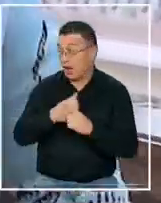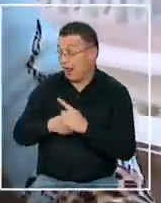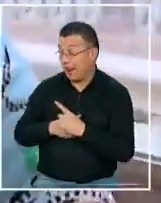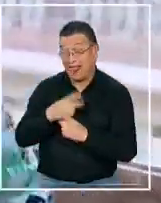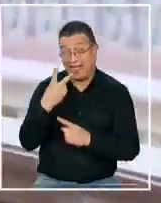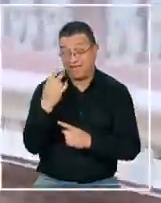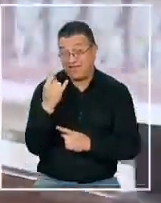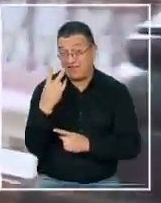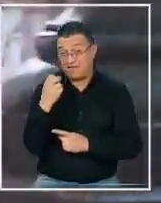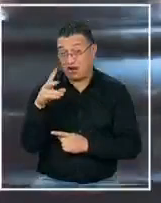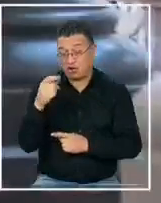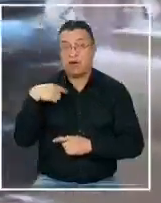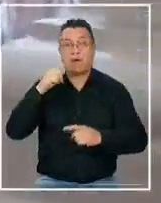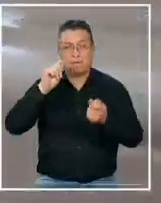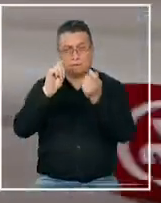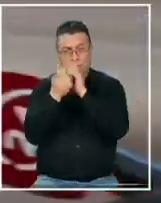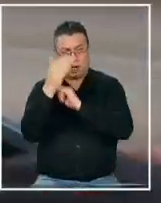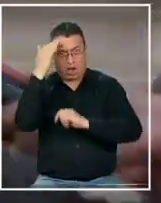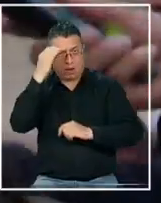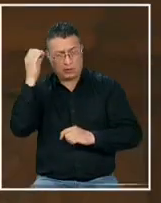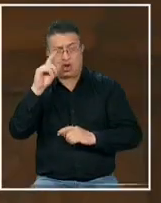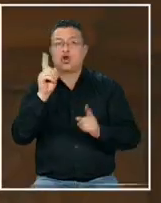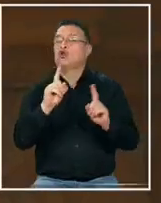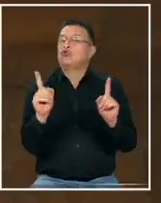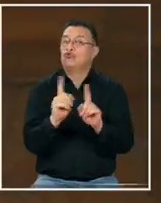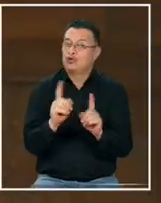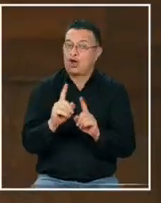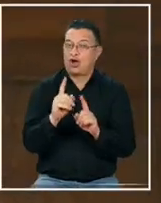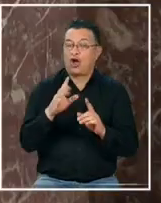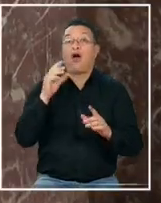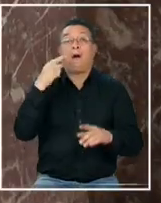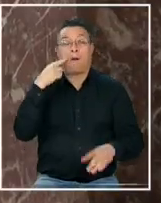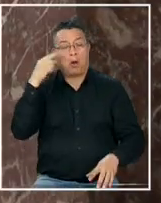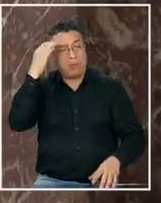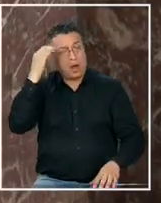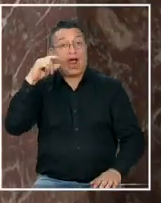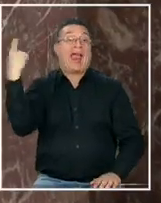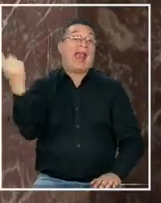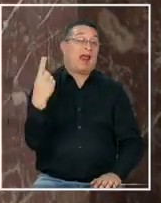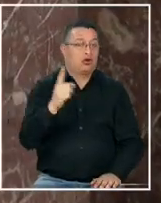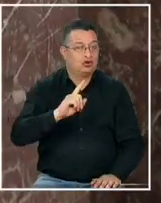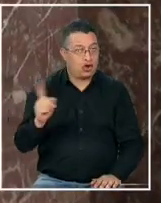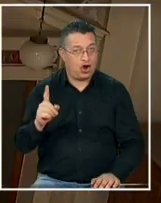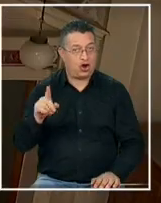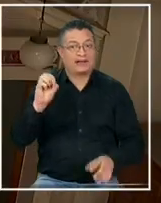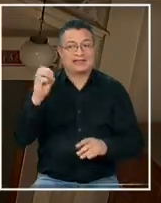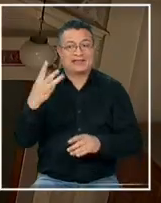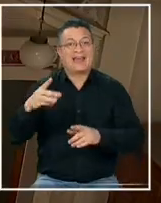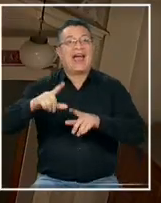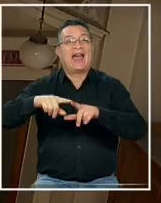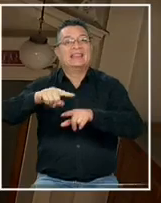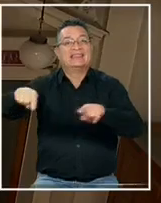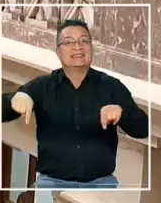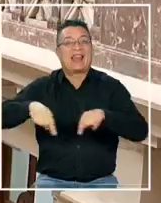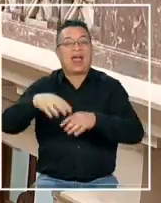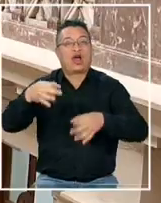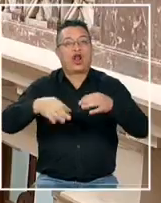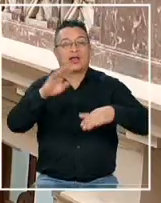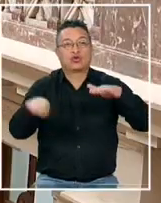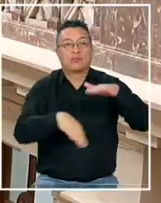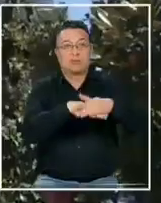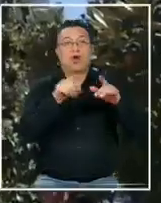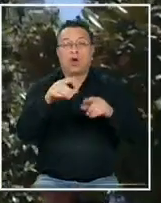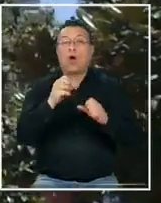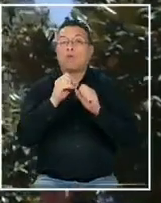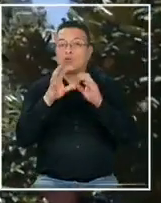no obedece a un cambio de criterio y tampoco en la visión general de la tercera sala de la Corte Suprema. Por ello, se espera en los próximos días una lluvia